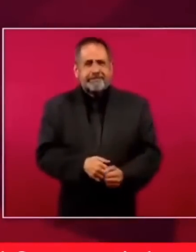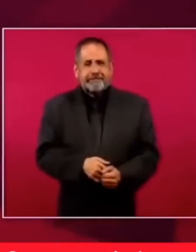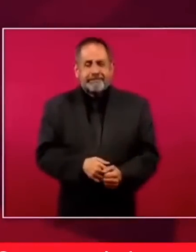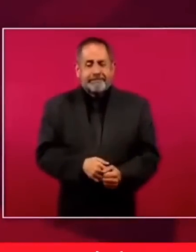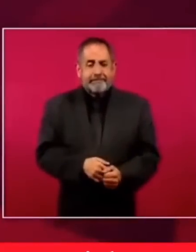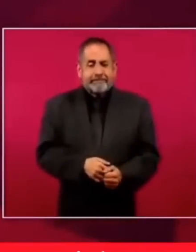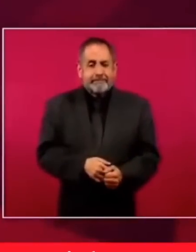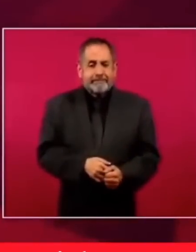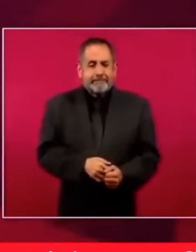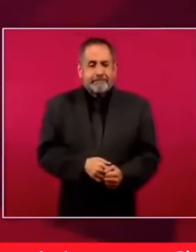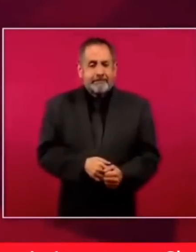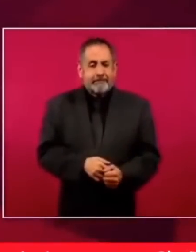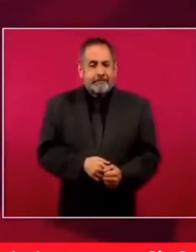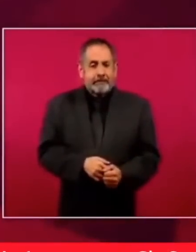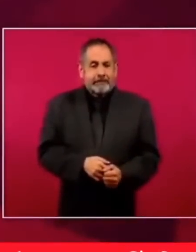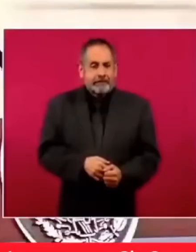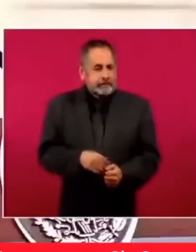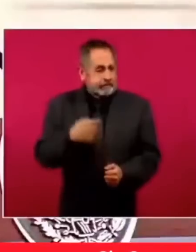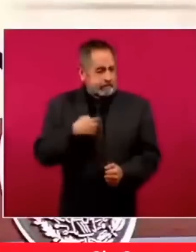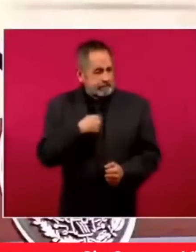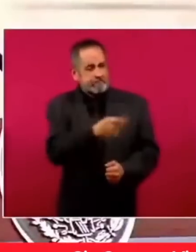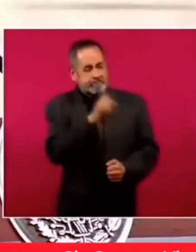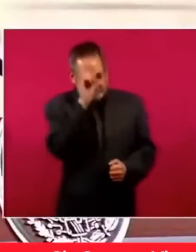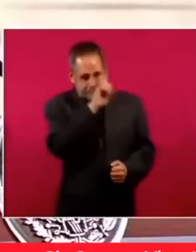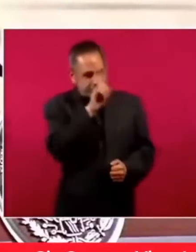yo los asesoro,